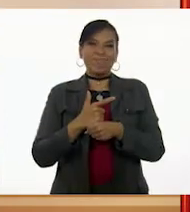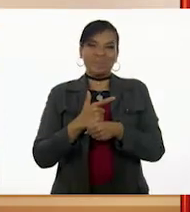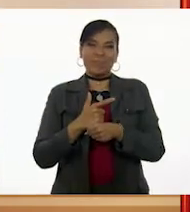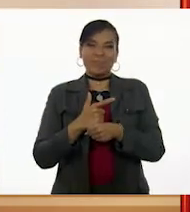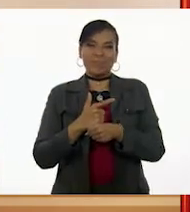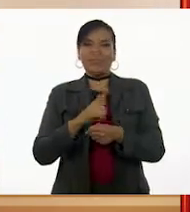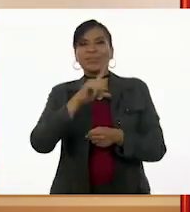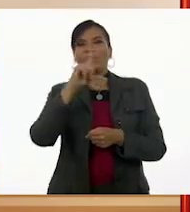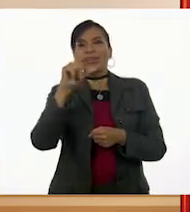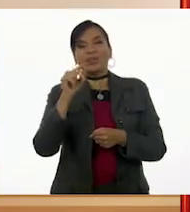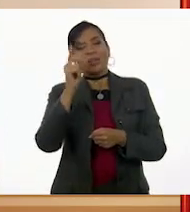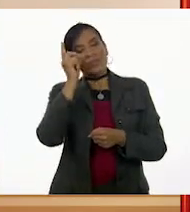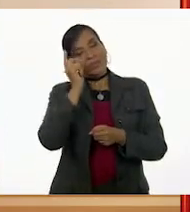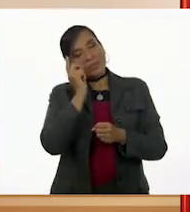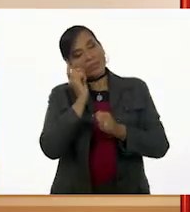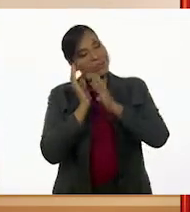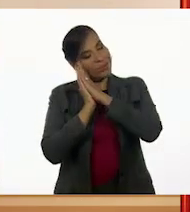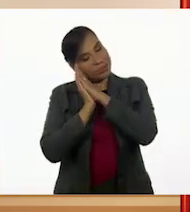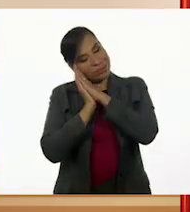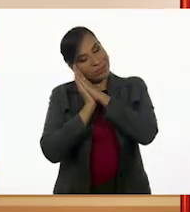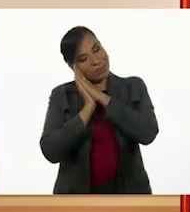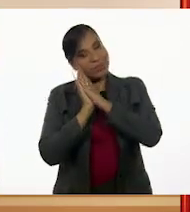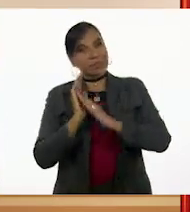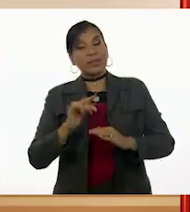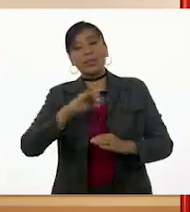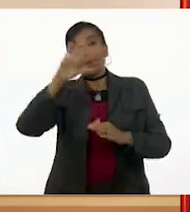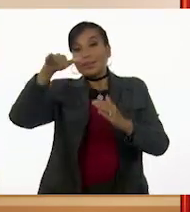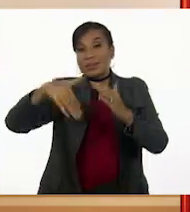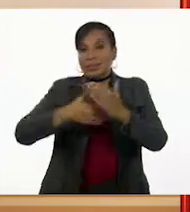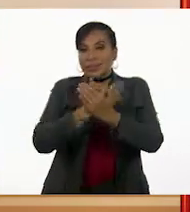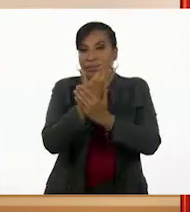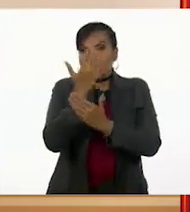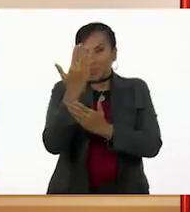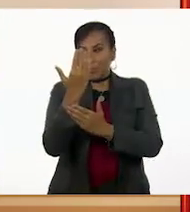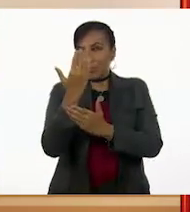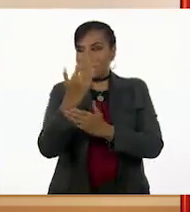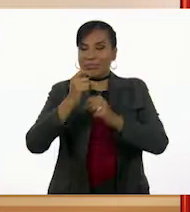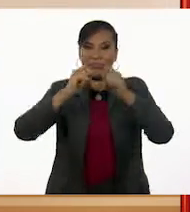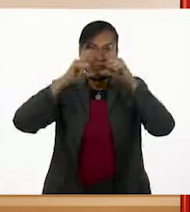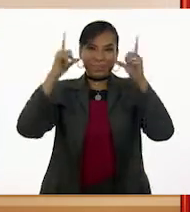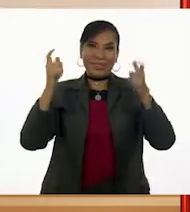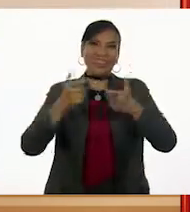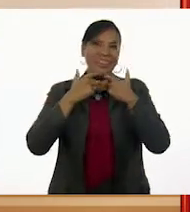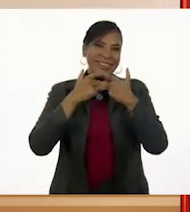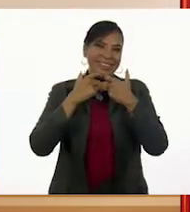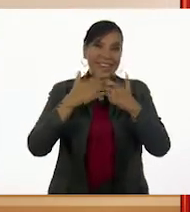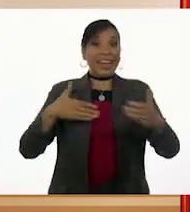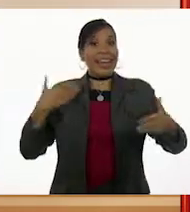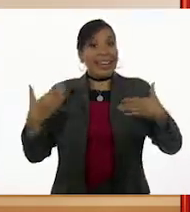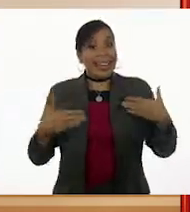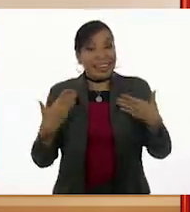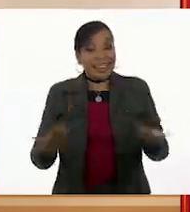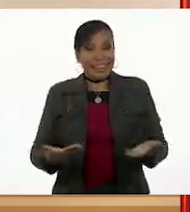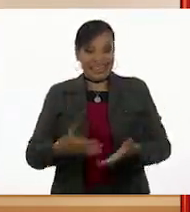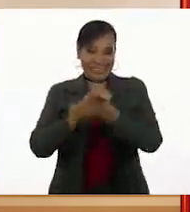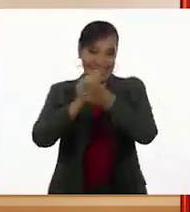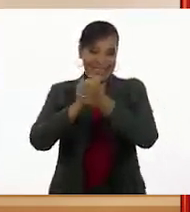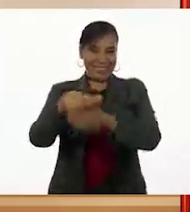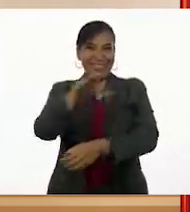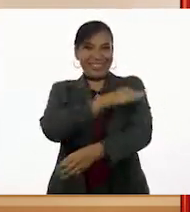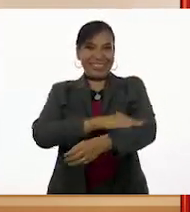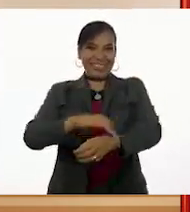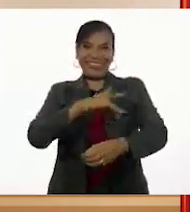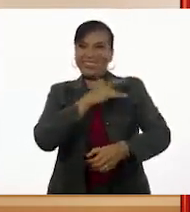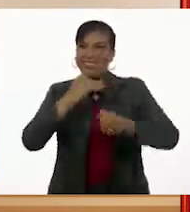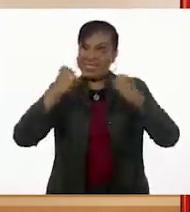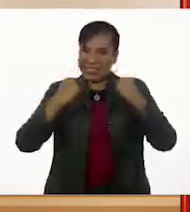profundamente dormido. A la mañana siguiente, despierta sonriente, alegre. Saluda a su familia con